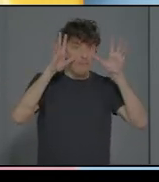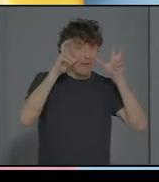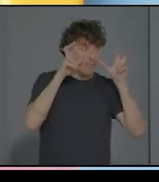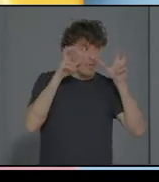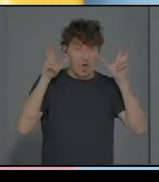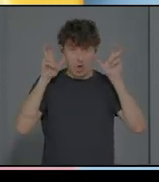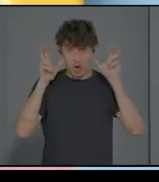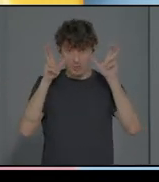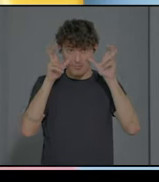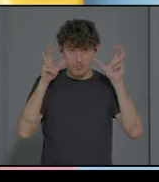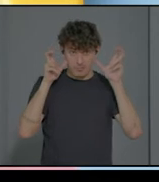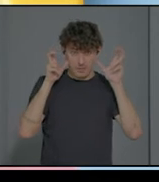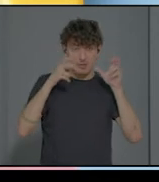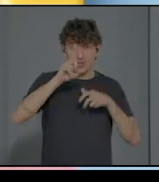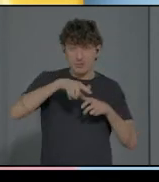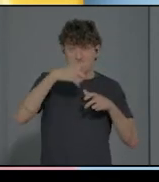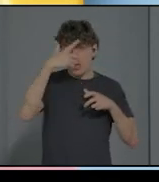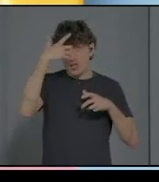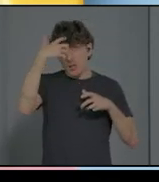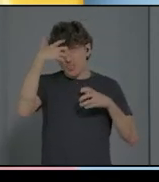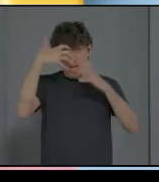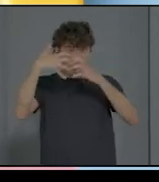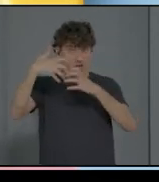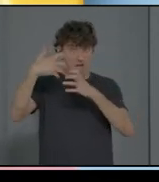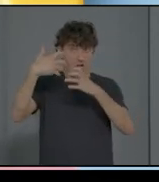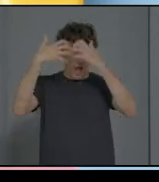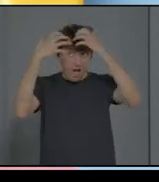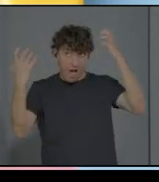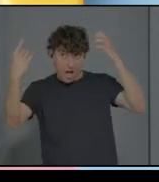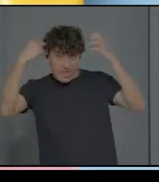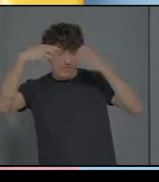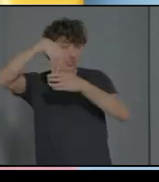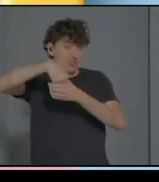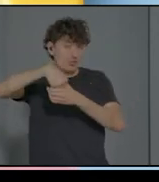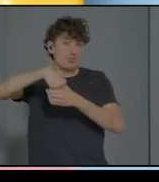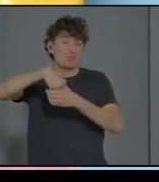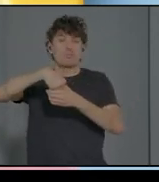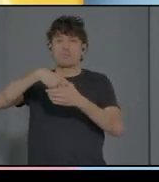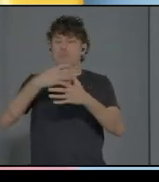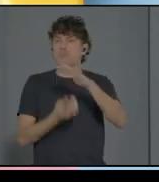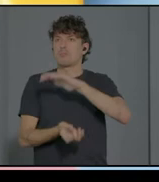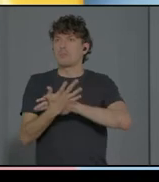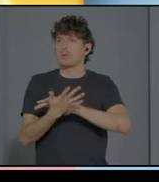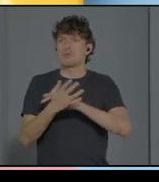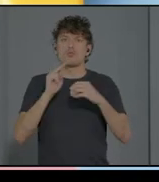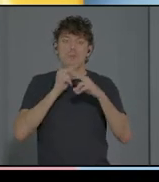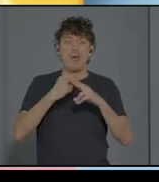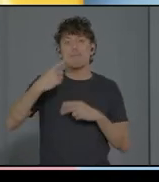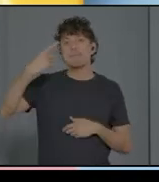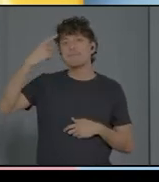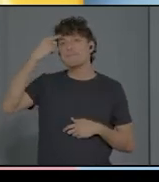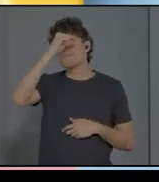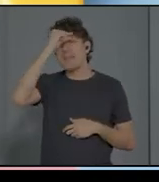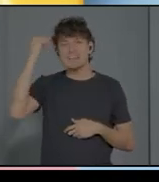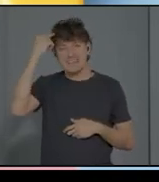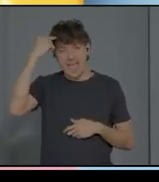cabeza del niño, creando lo que llamamos primero mente y luego inteligencia. Y por lo tanto, que tiene una